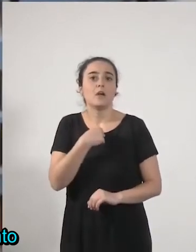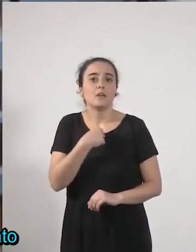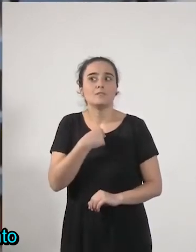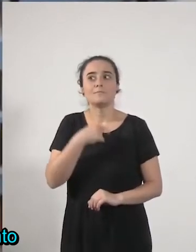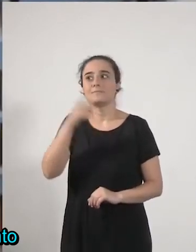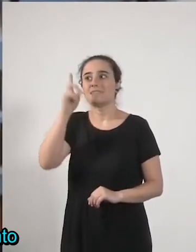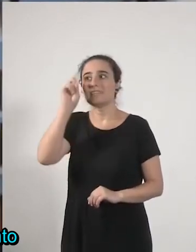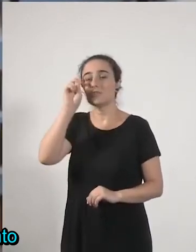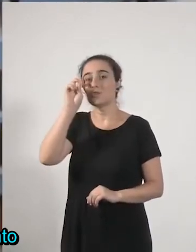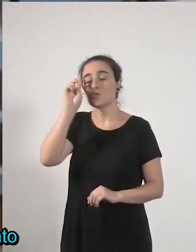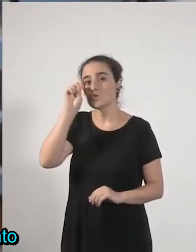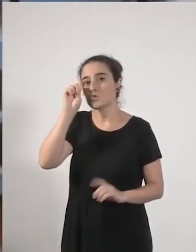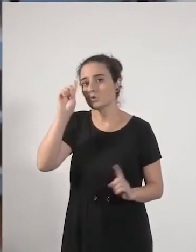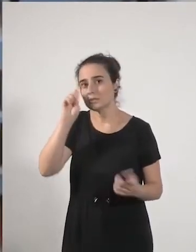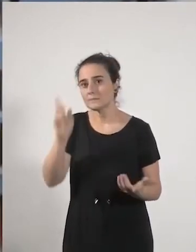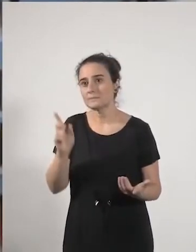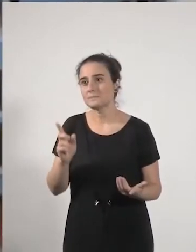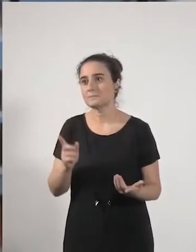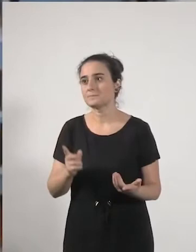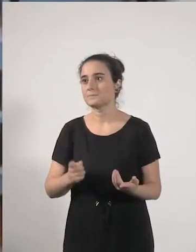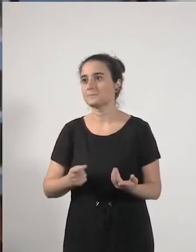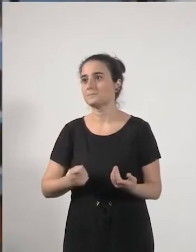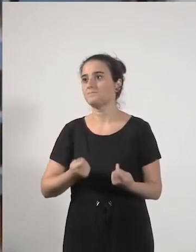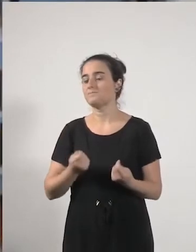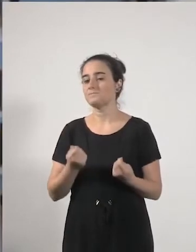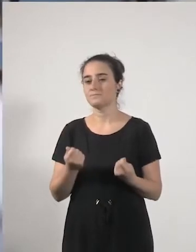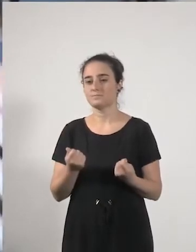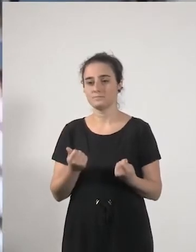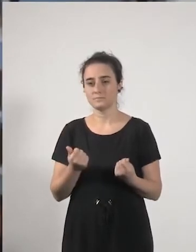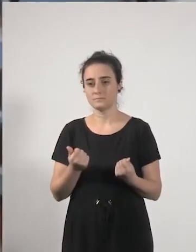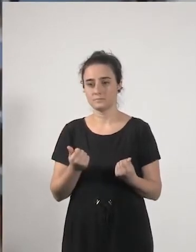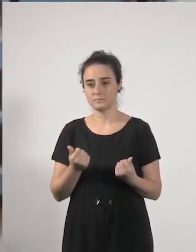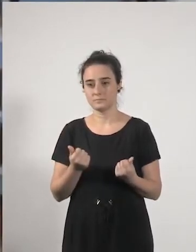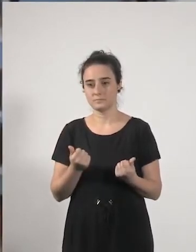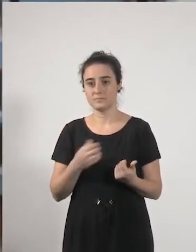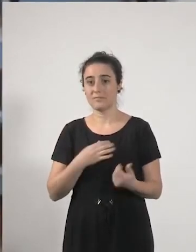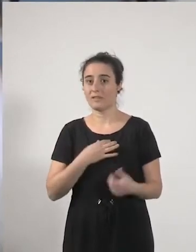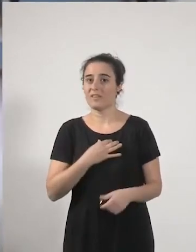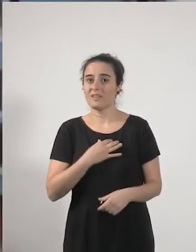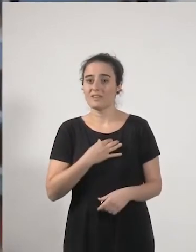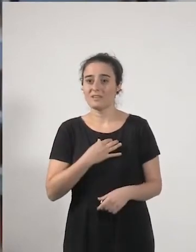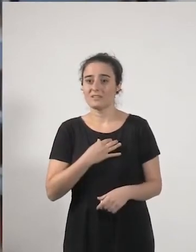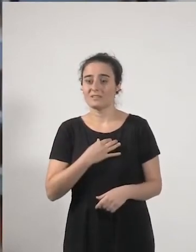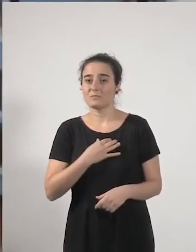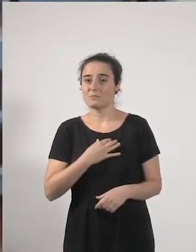sé es hasta hasta qué punto va realmente llegar ¿no? a quienes